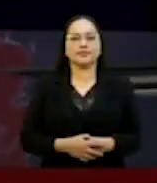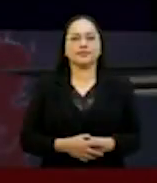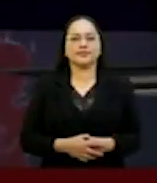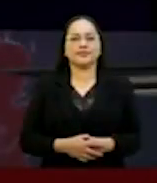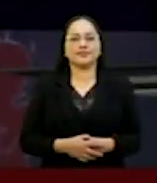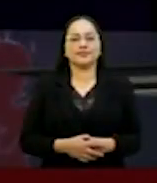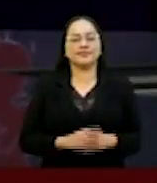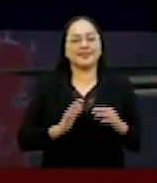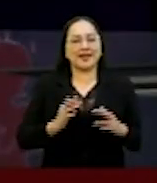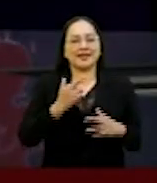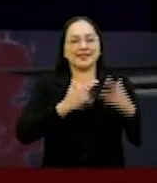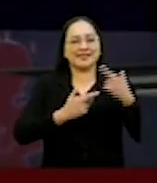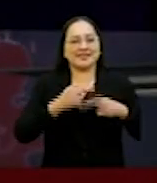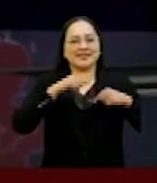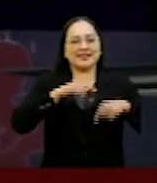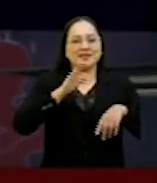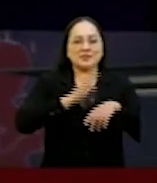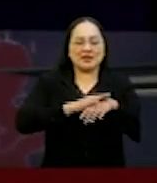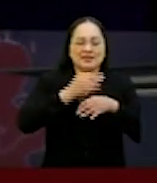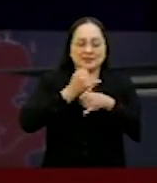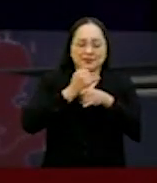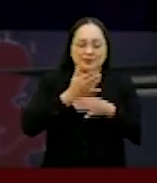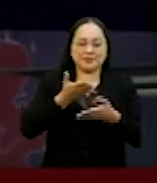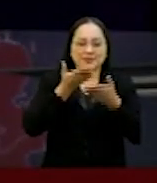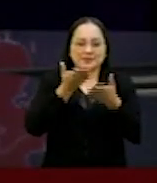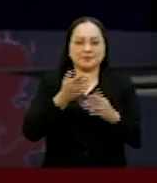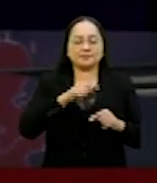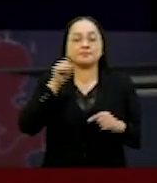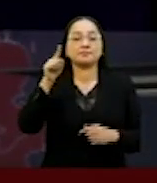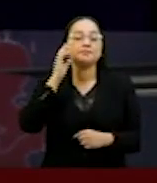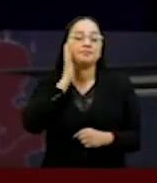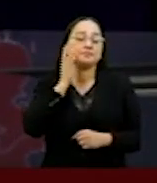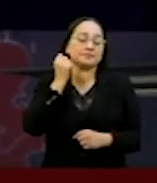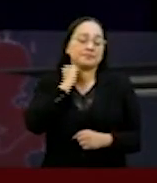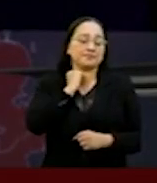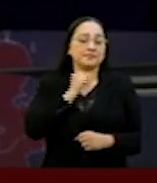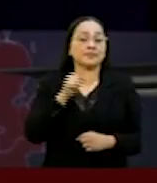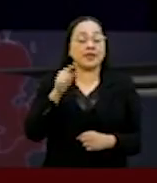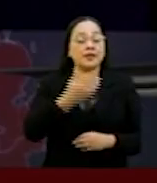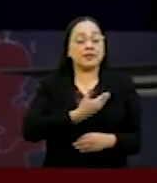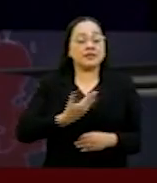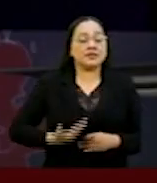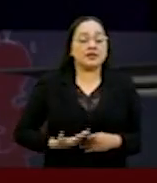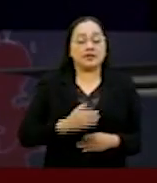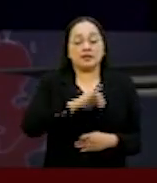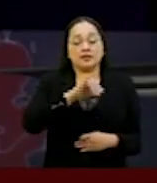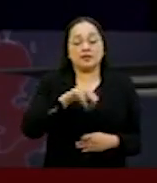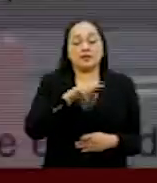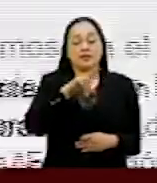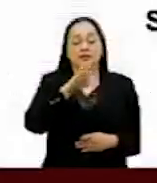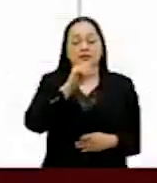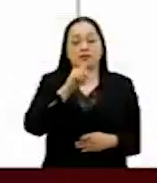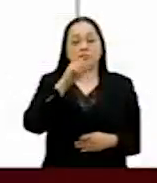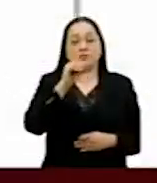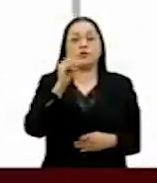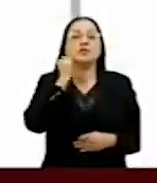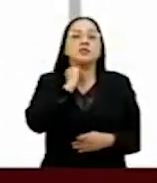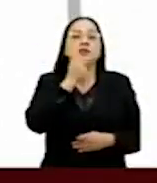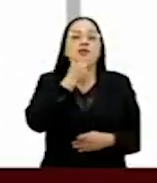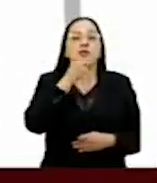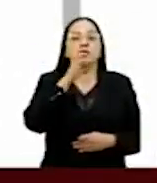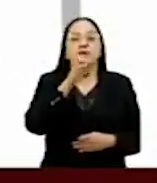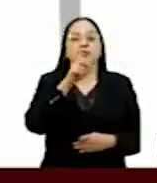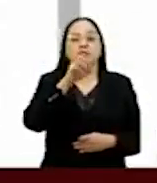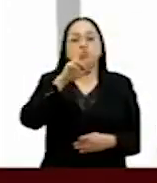Estamos de regreso con todos ustedes, vamos con información de la Cámara Alta, porque el presidente de la Junta de Coordinación Política, el senador Oscar Eduardo